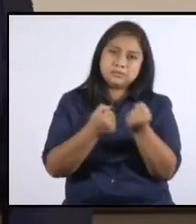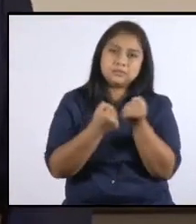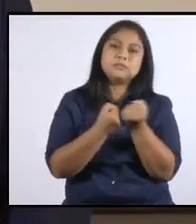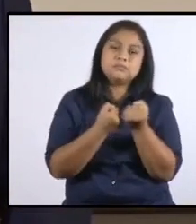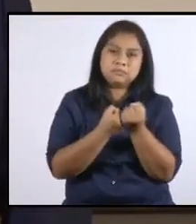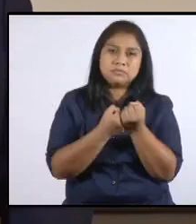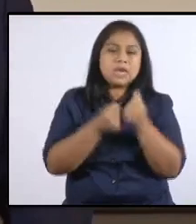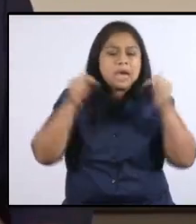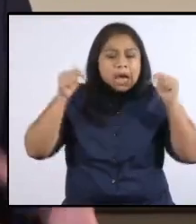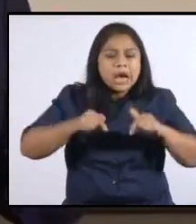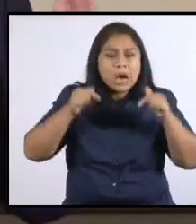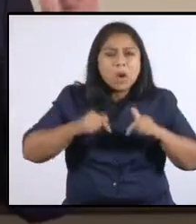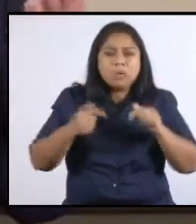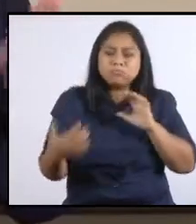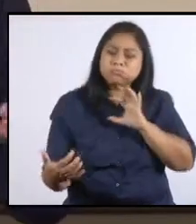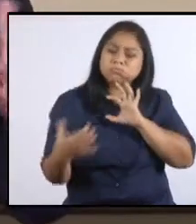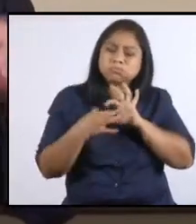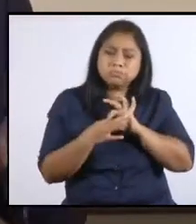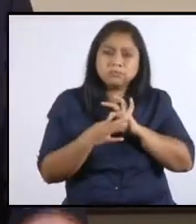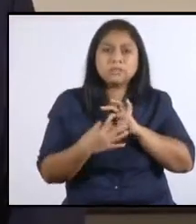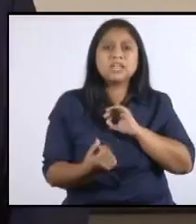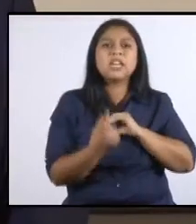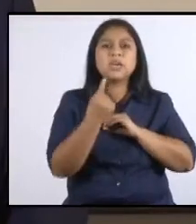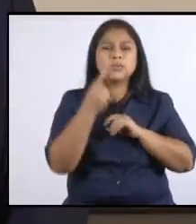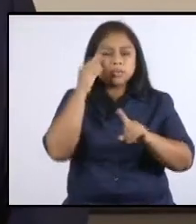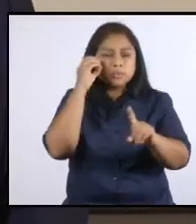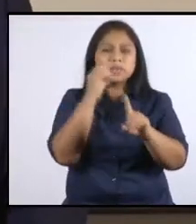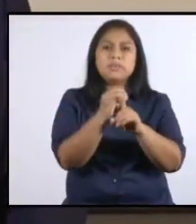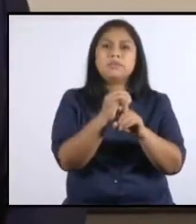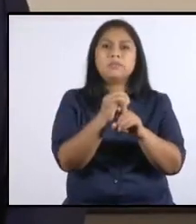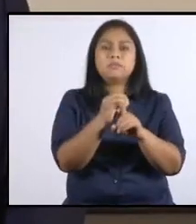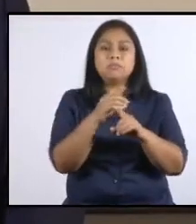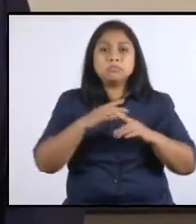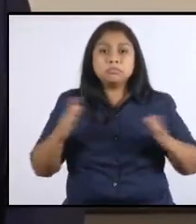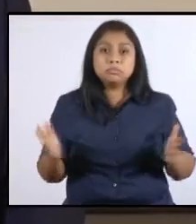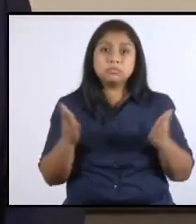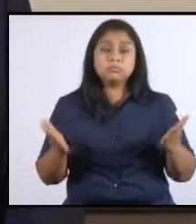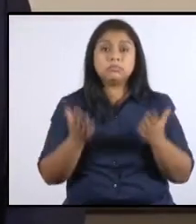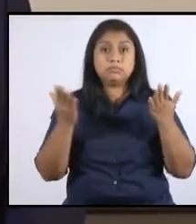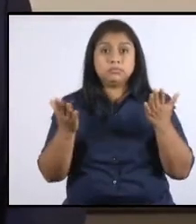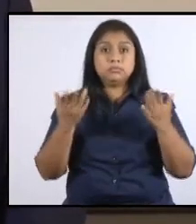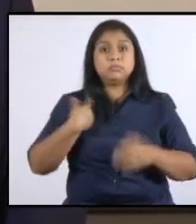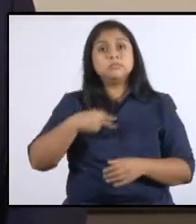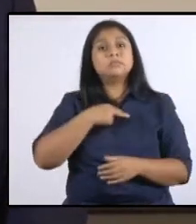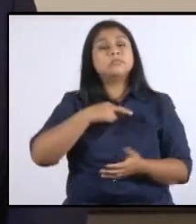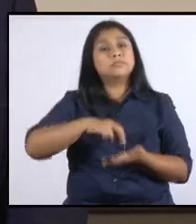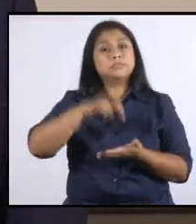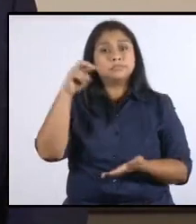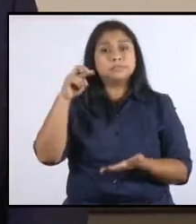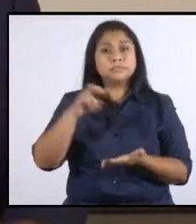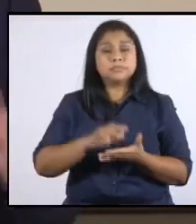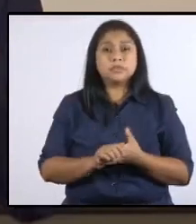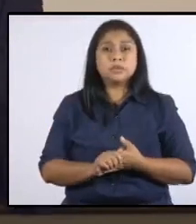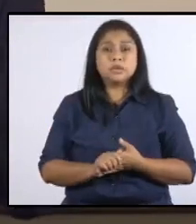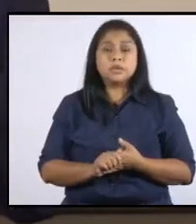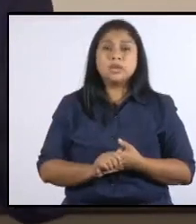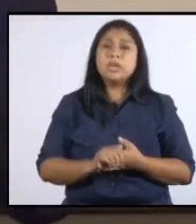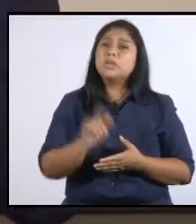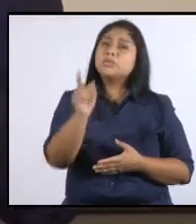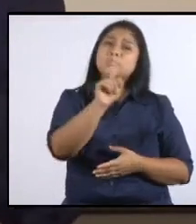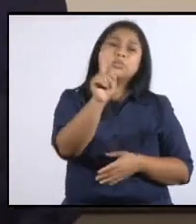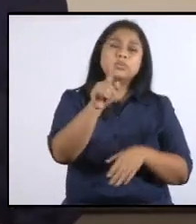Este es el momento de unirnos en una sola causa, sacar adelante a nuestro país. No